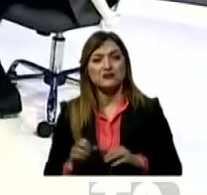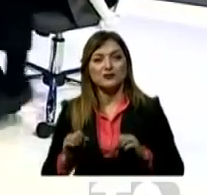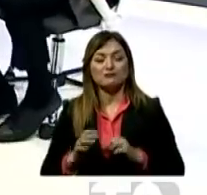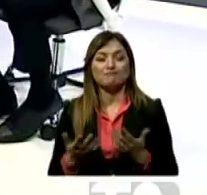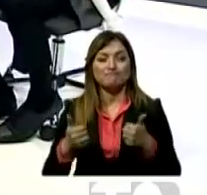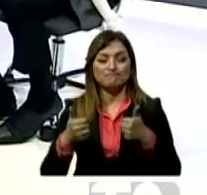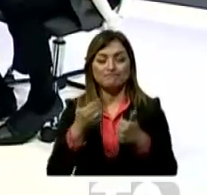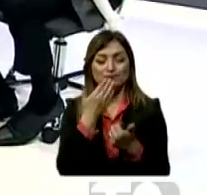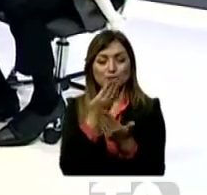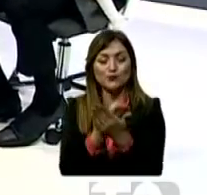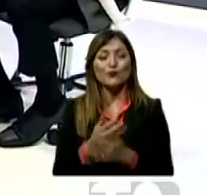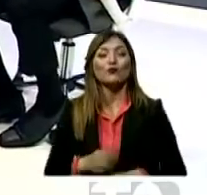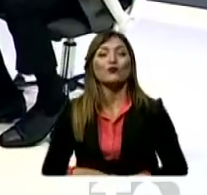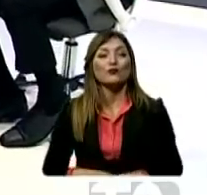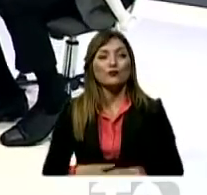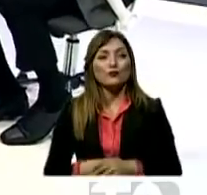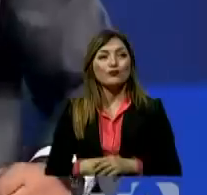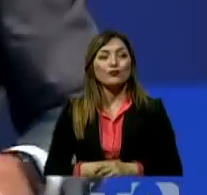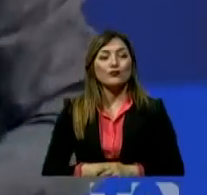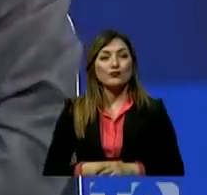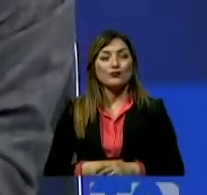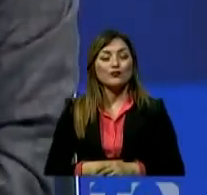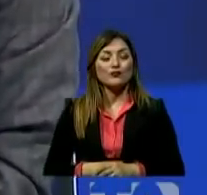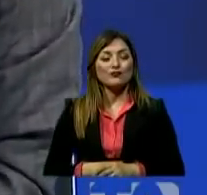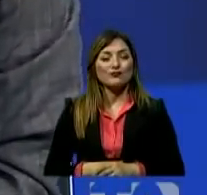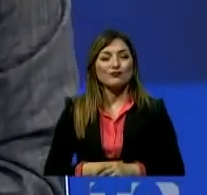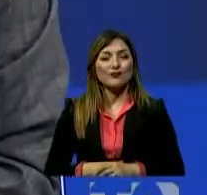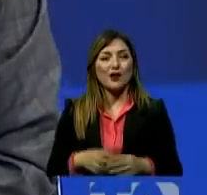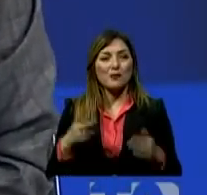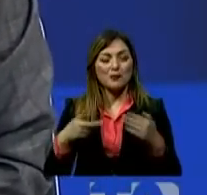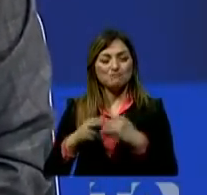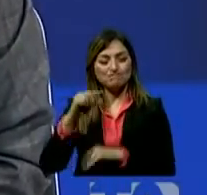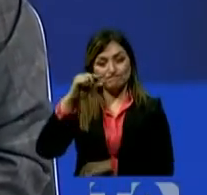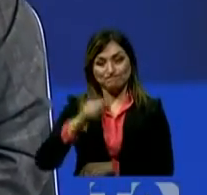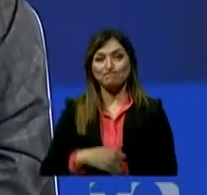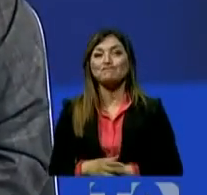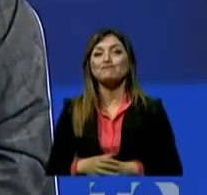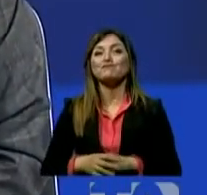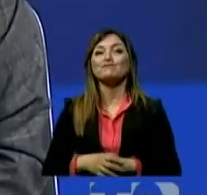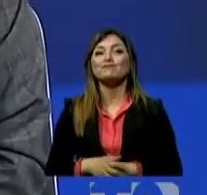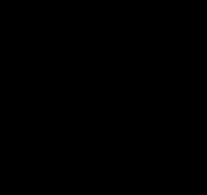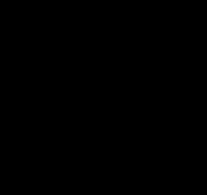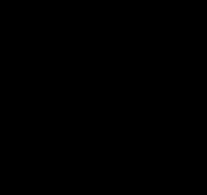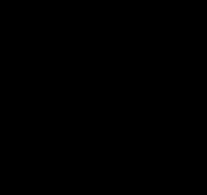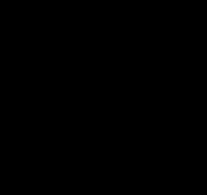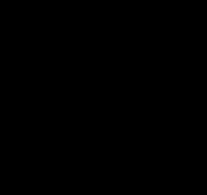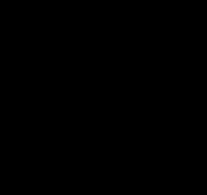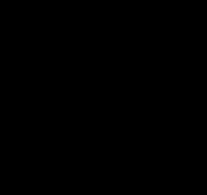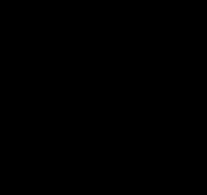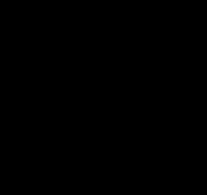momento. Gracias, Presidenta. Guadalupe Llore, la Presidenta de la Asamblea Nacional con nosotros. Hacemos una pausa y regresamos.